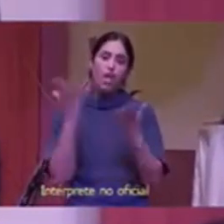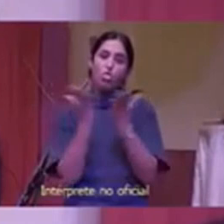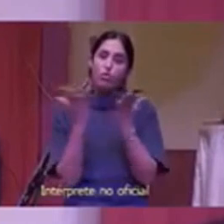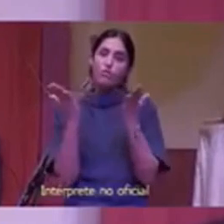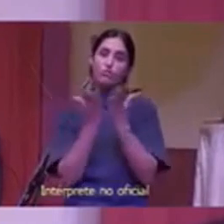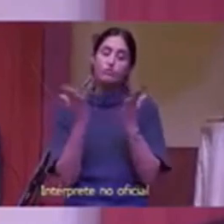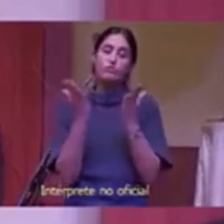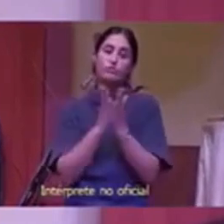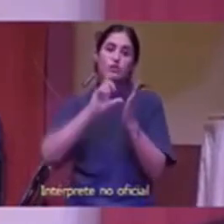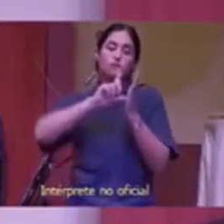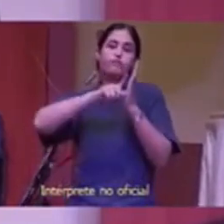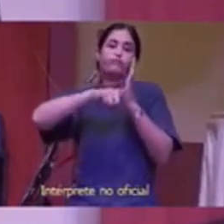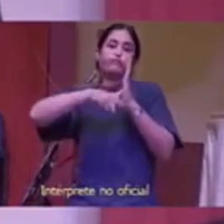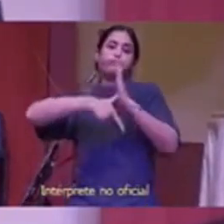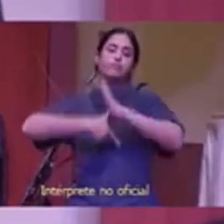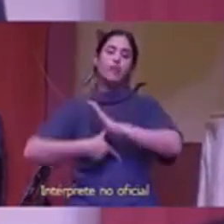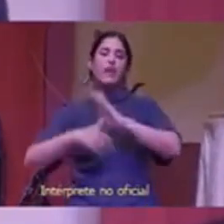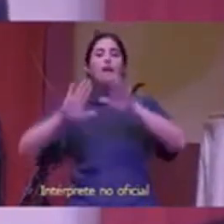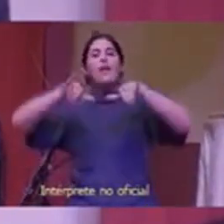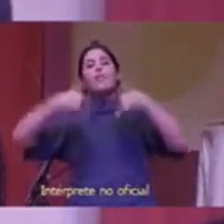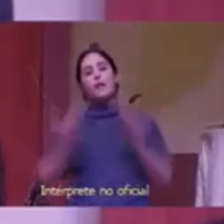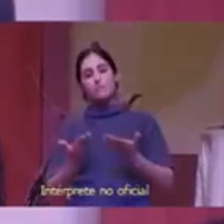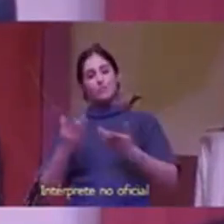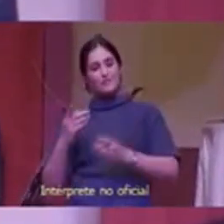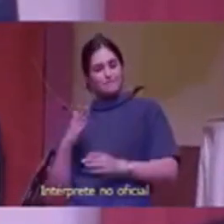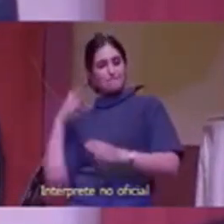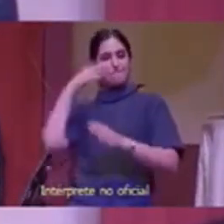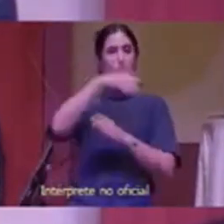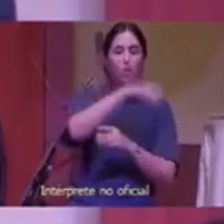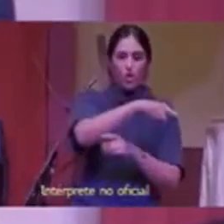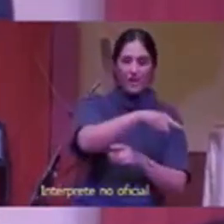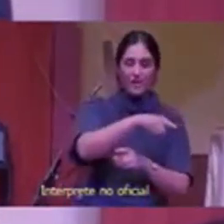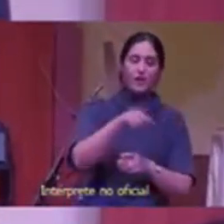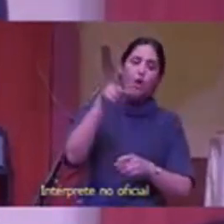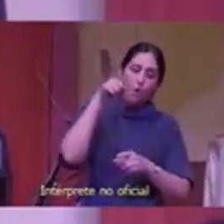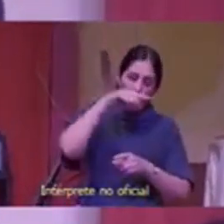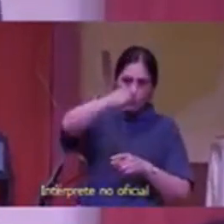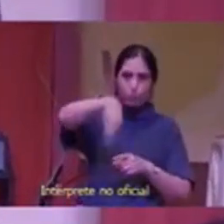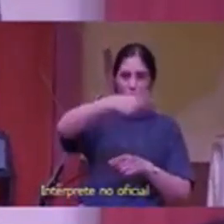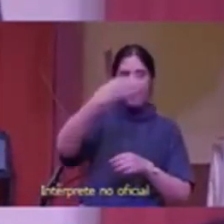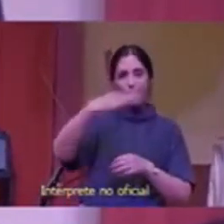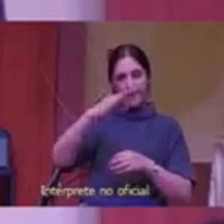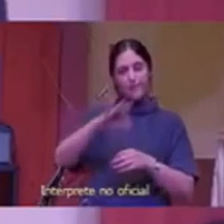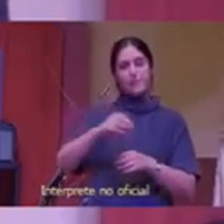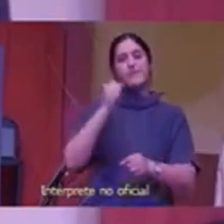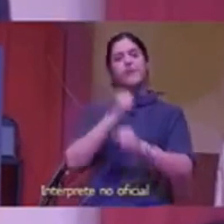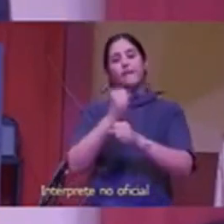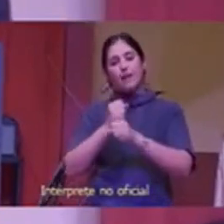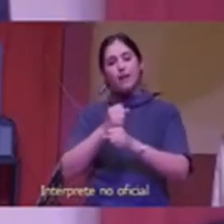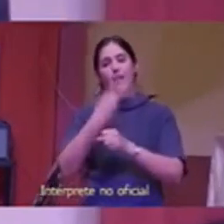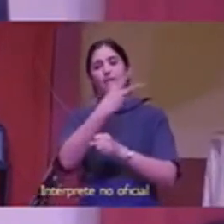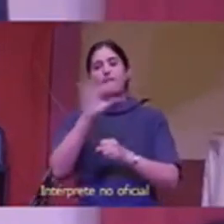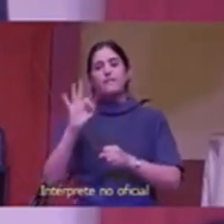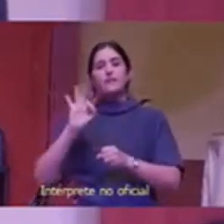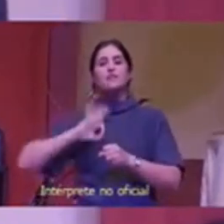porque habrá recompensa nosotros como cristianos